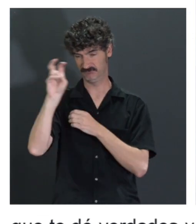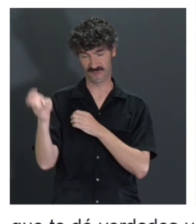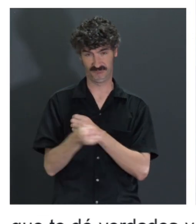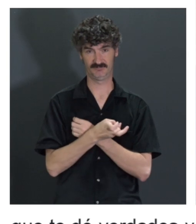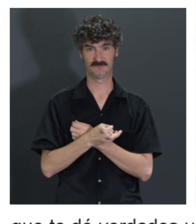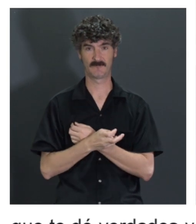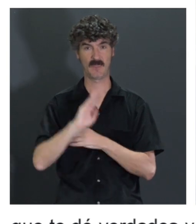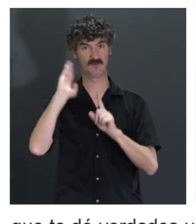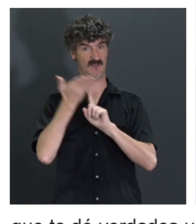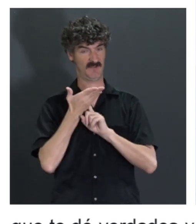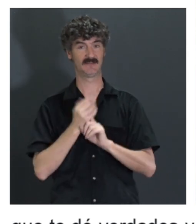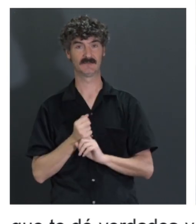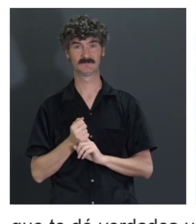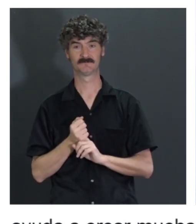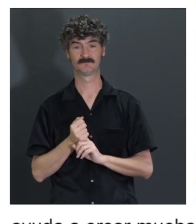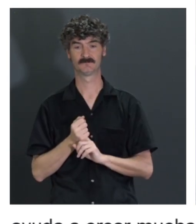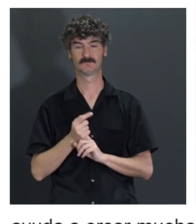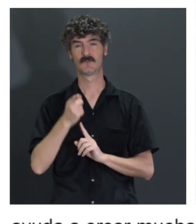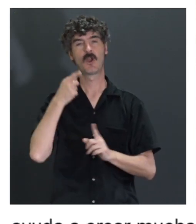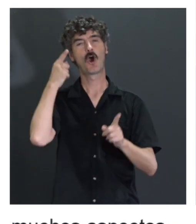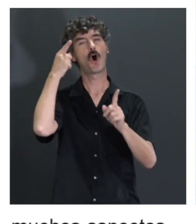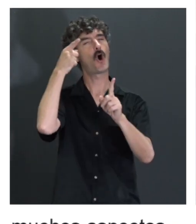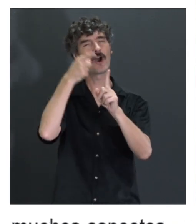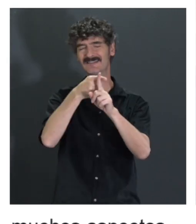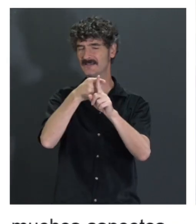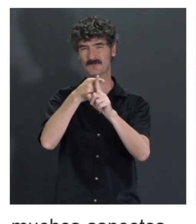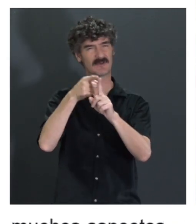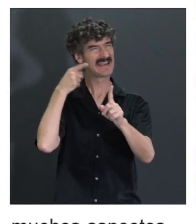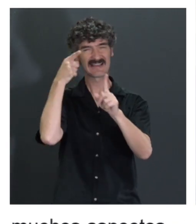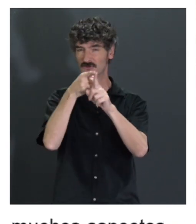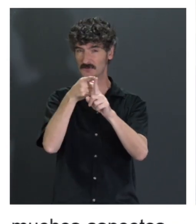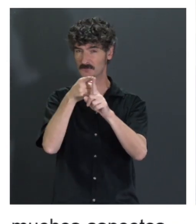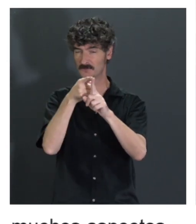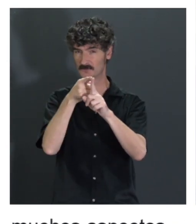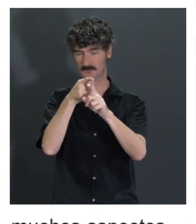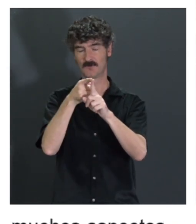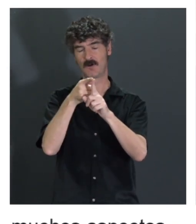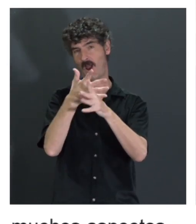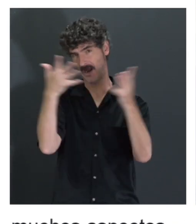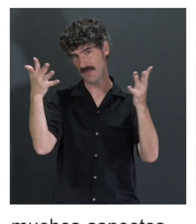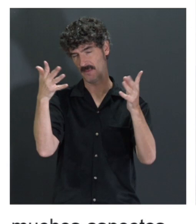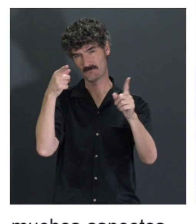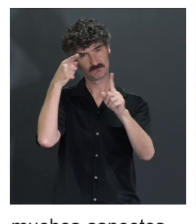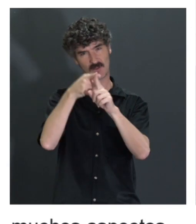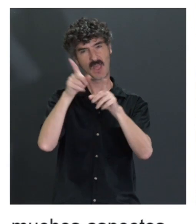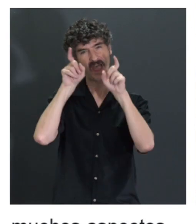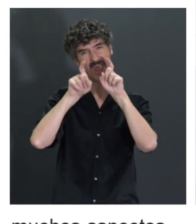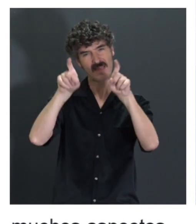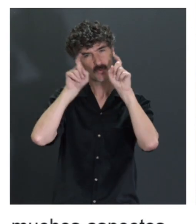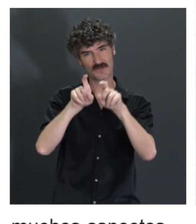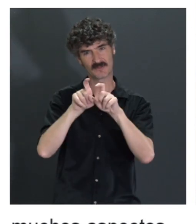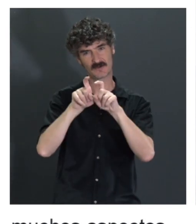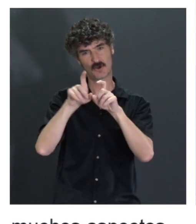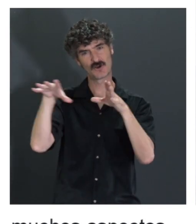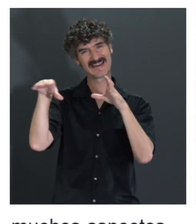Así que quizás simplemente un superobjetivo enormísimo pero bueno, muy concreto que es educación más